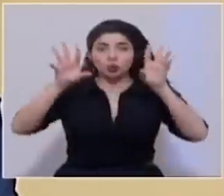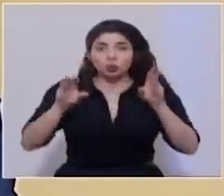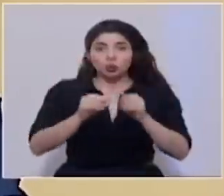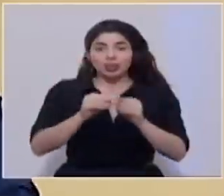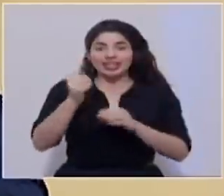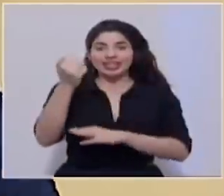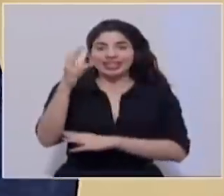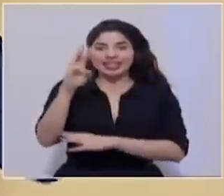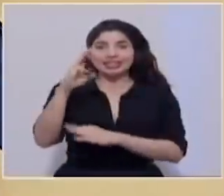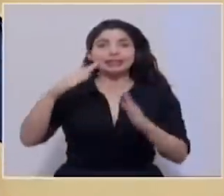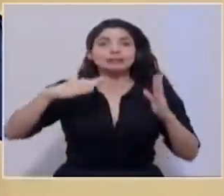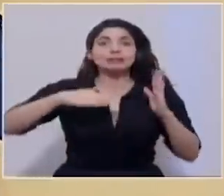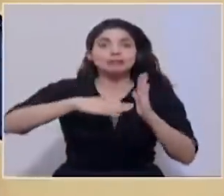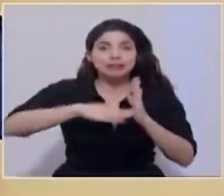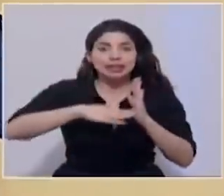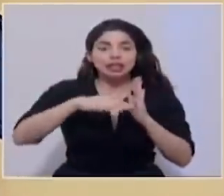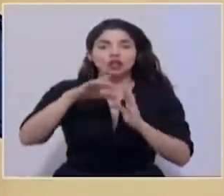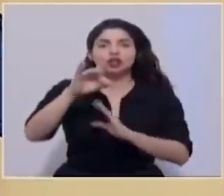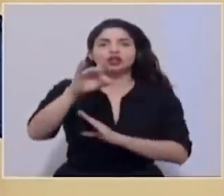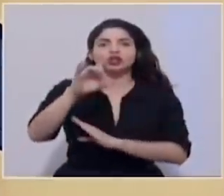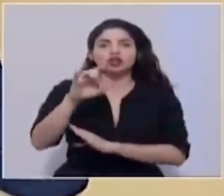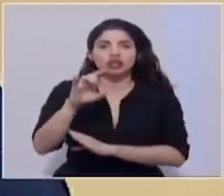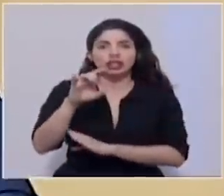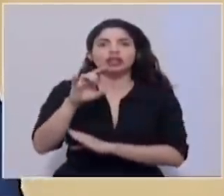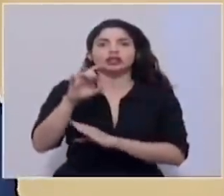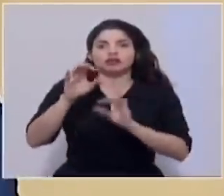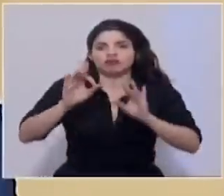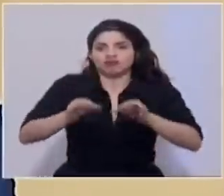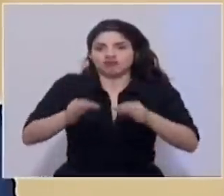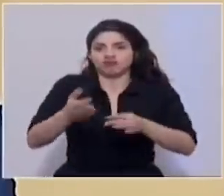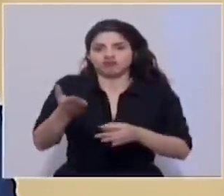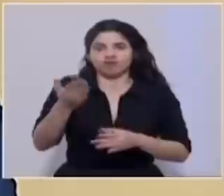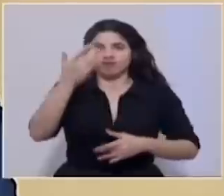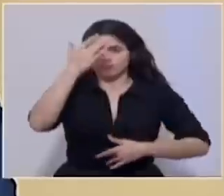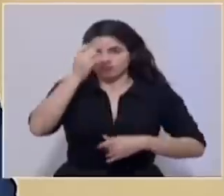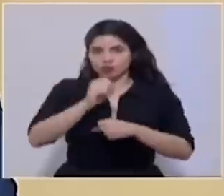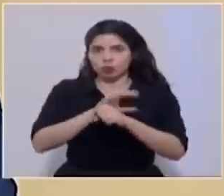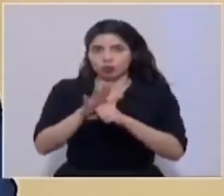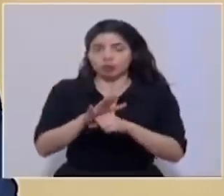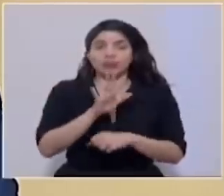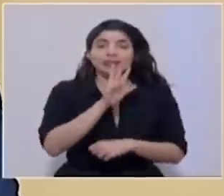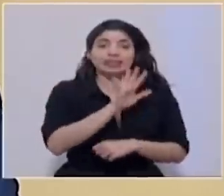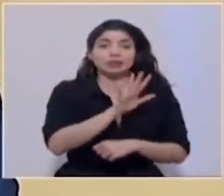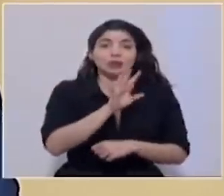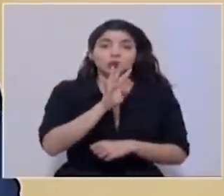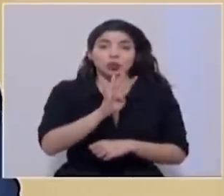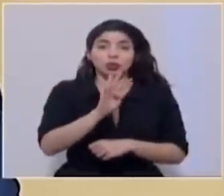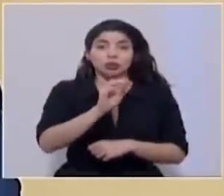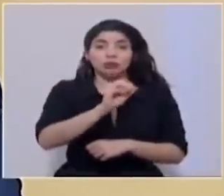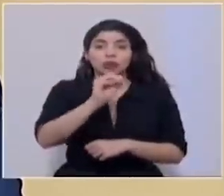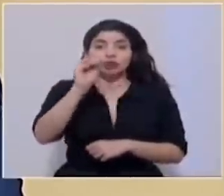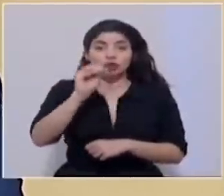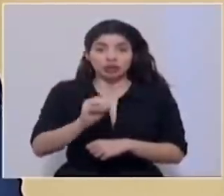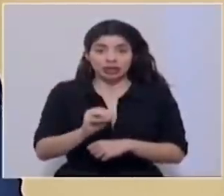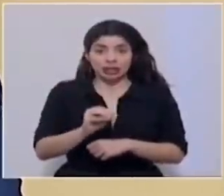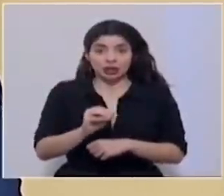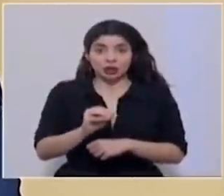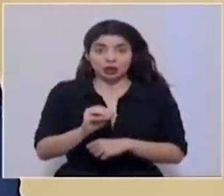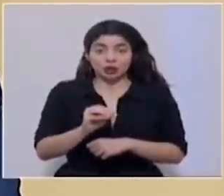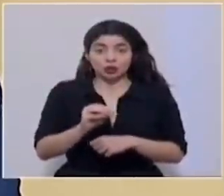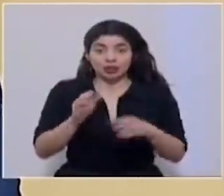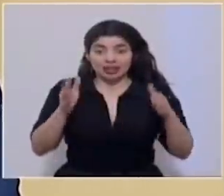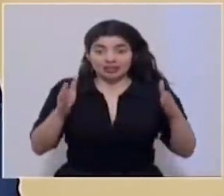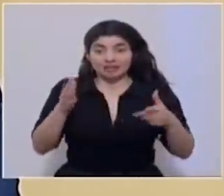de 16 mil 800 casos confirmados. 54 por ciento de los